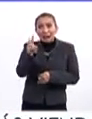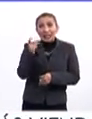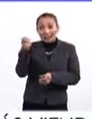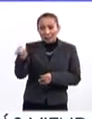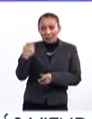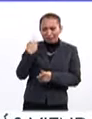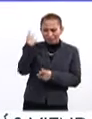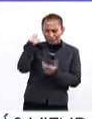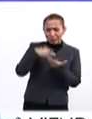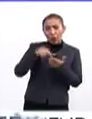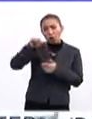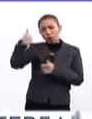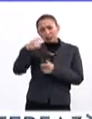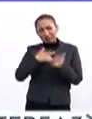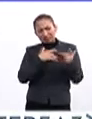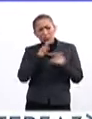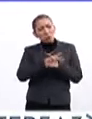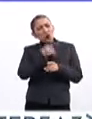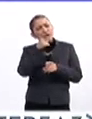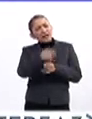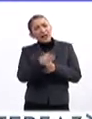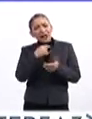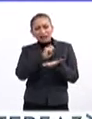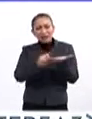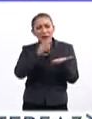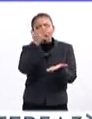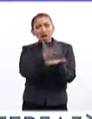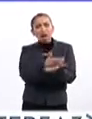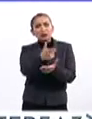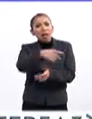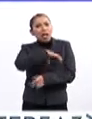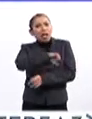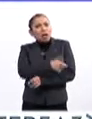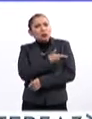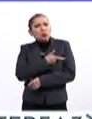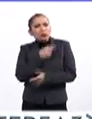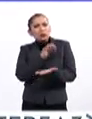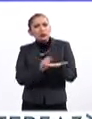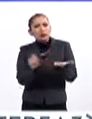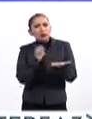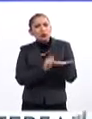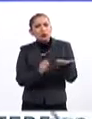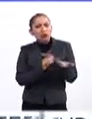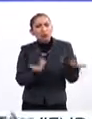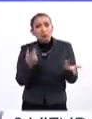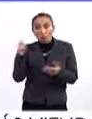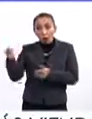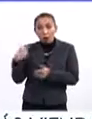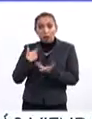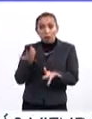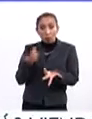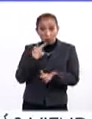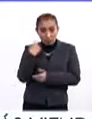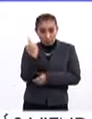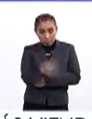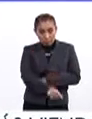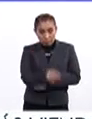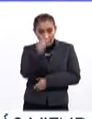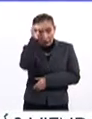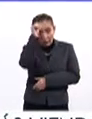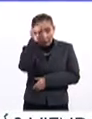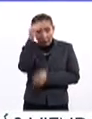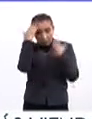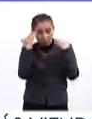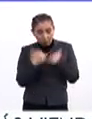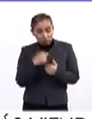como esa pregunta hay otras. ¿Por qué dejó de escribir si era la pasión de su vida finalmente? Por los votos que le impone el clero, ese